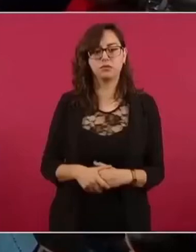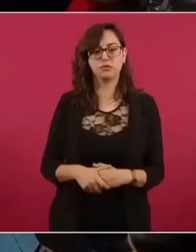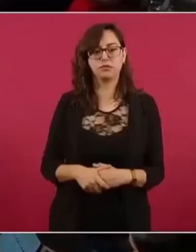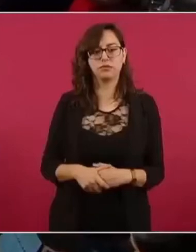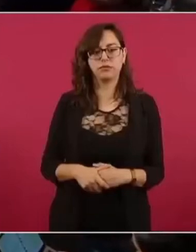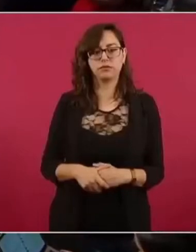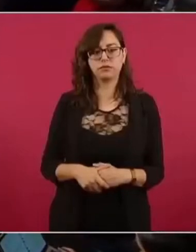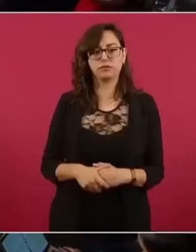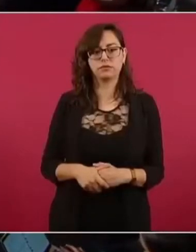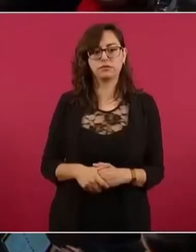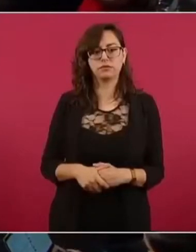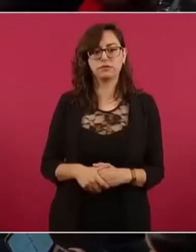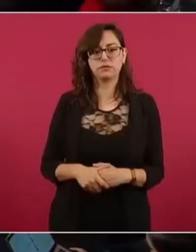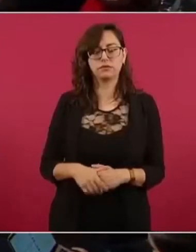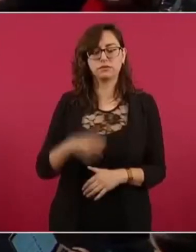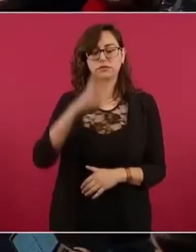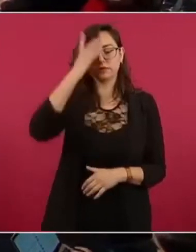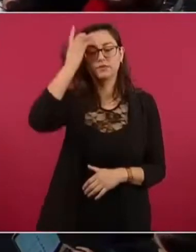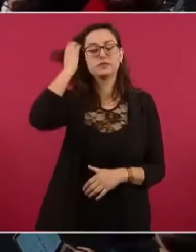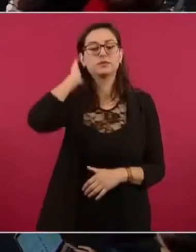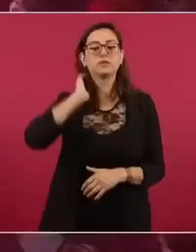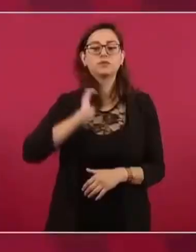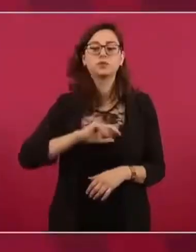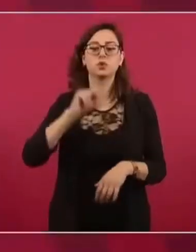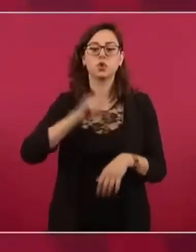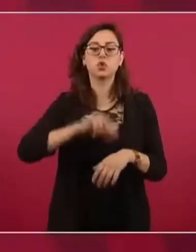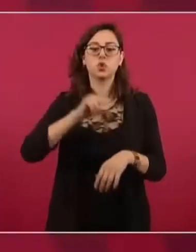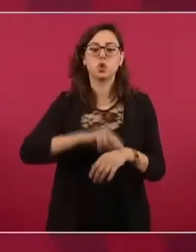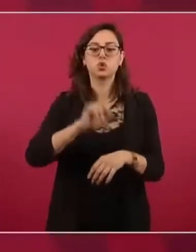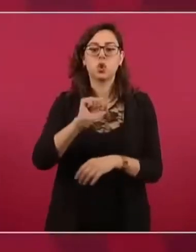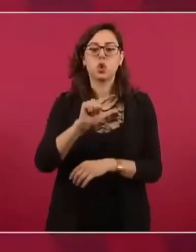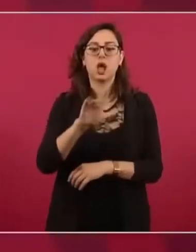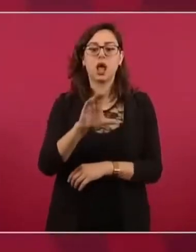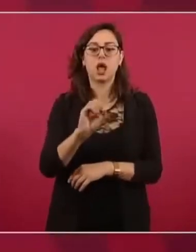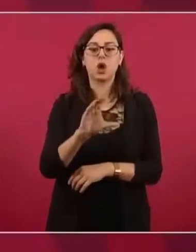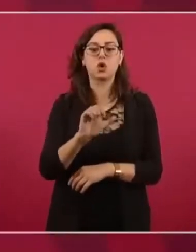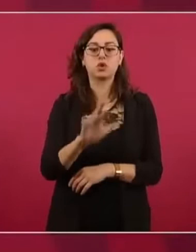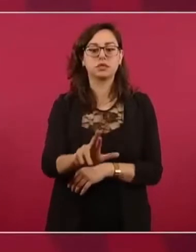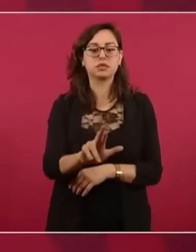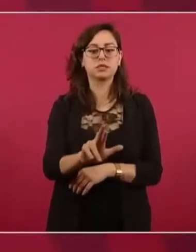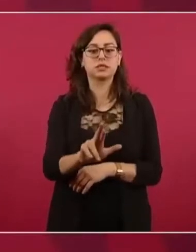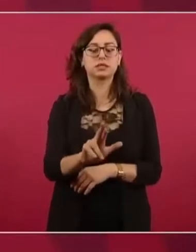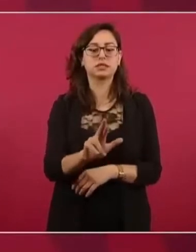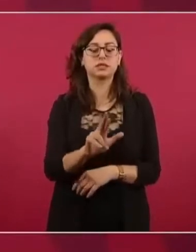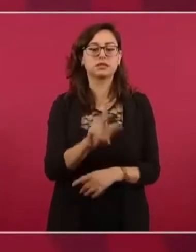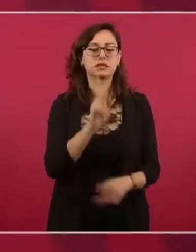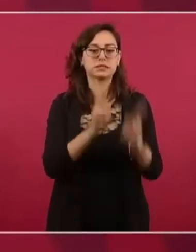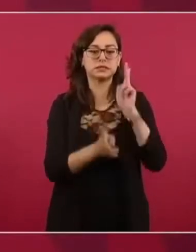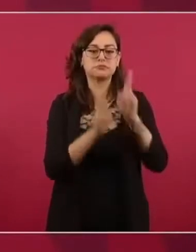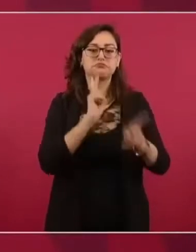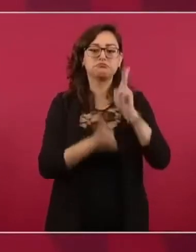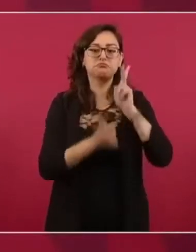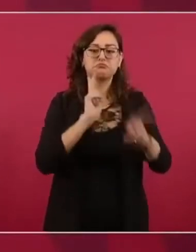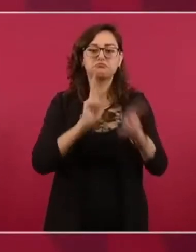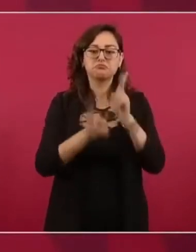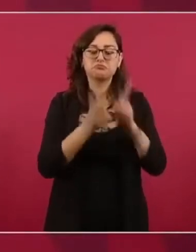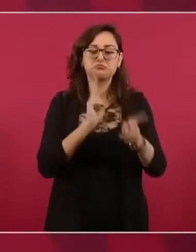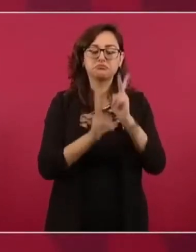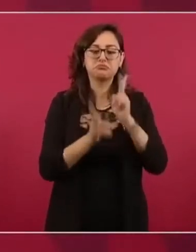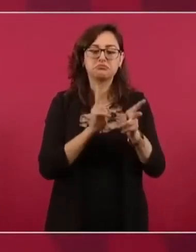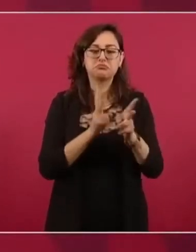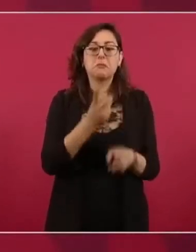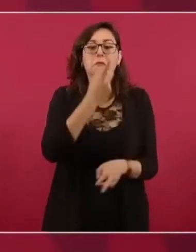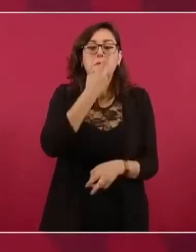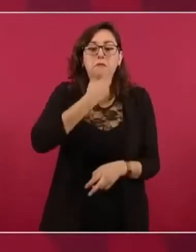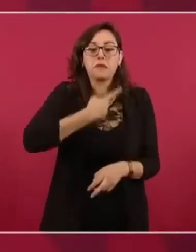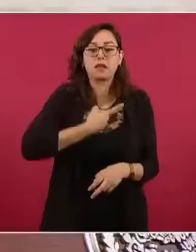Y hablando con el doctor Alcocer, resultó el que le